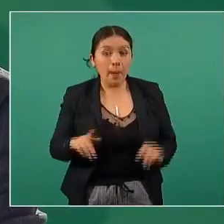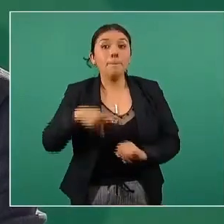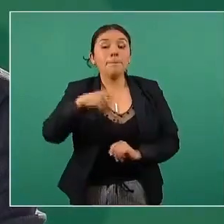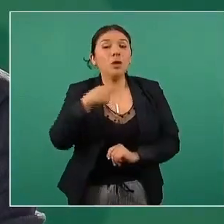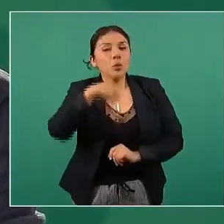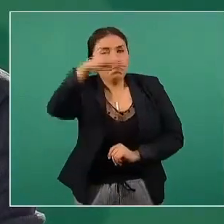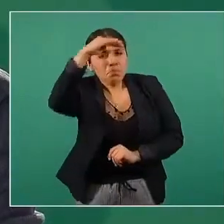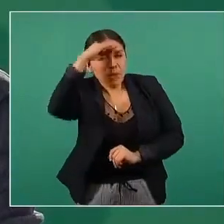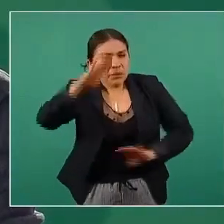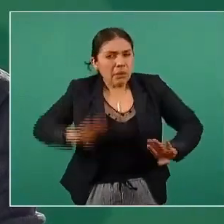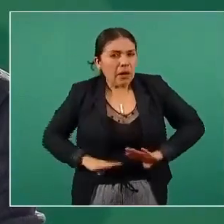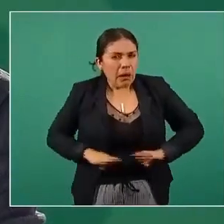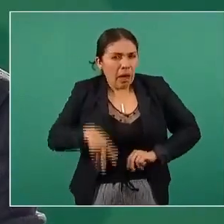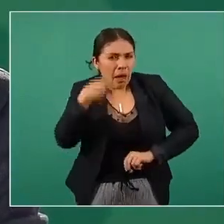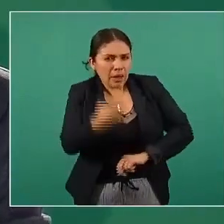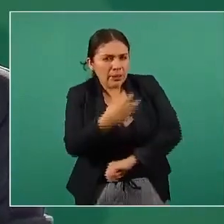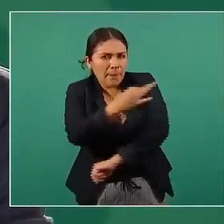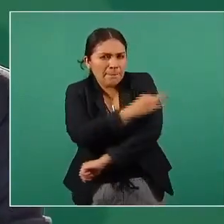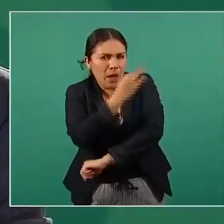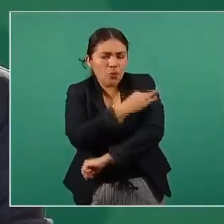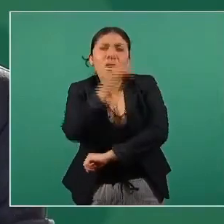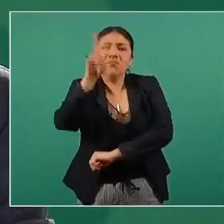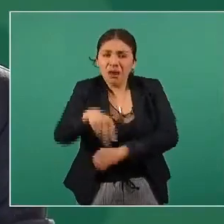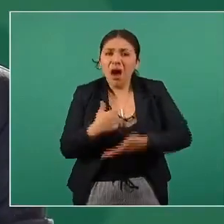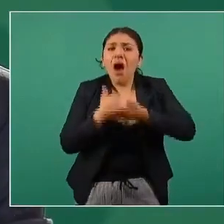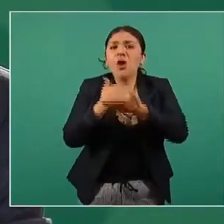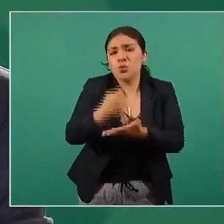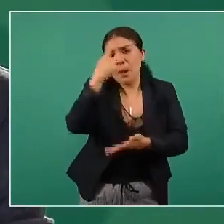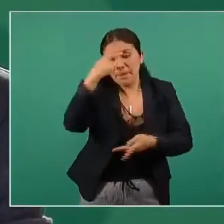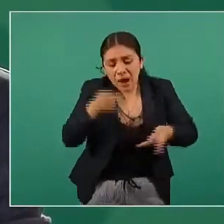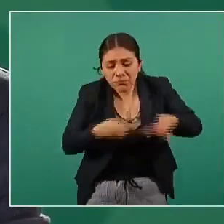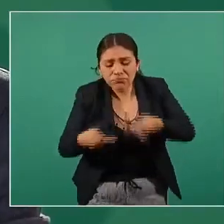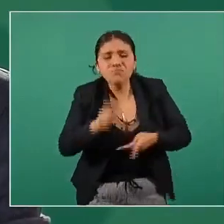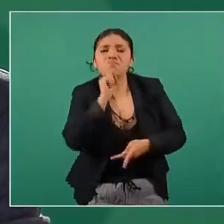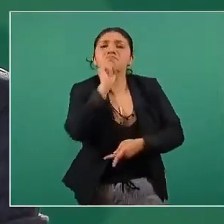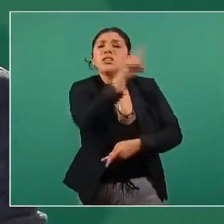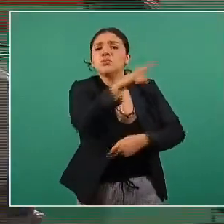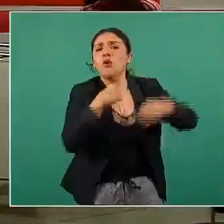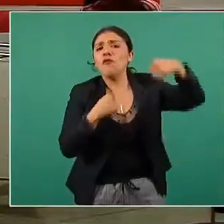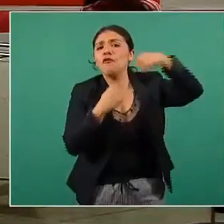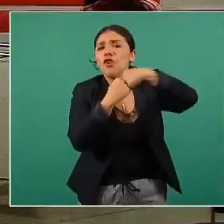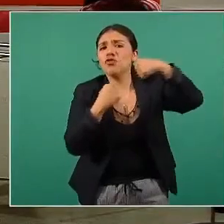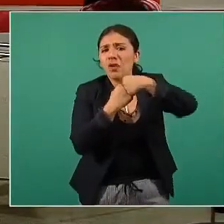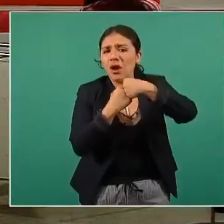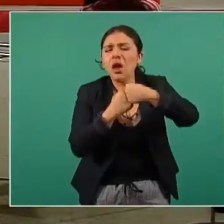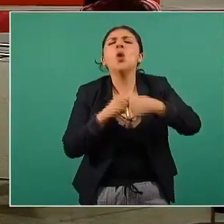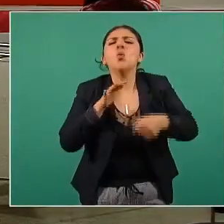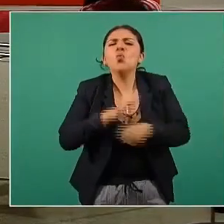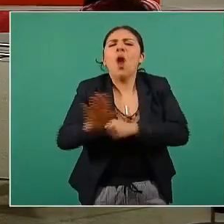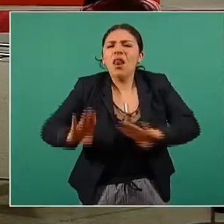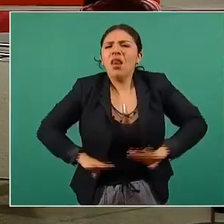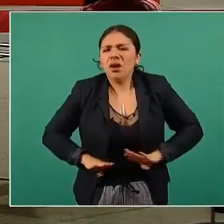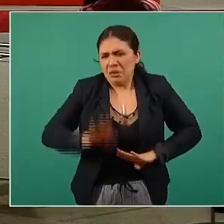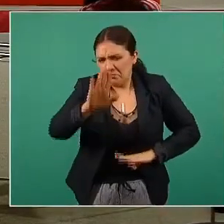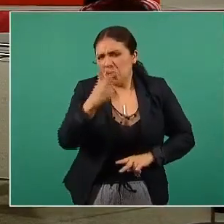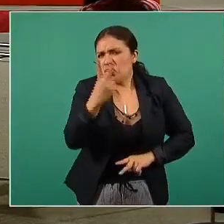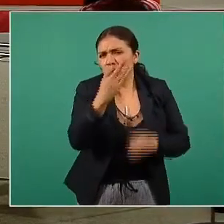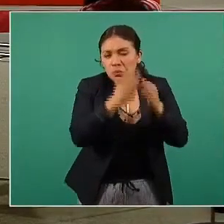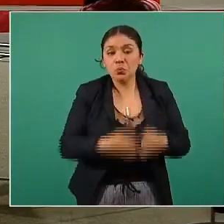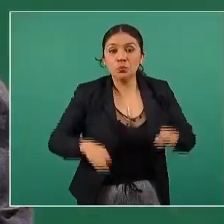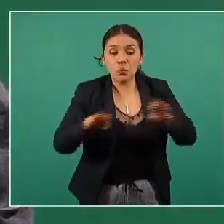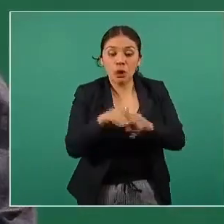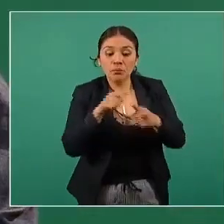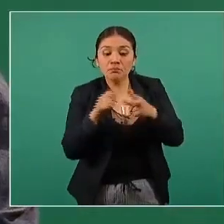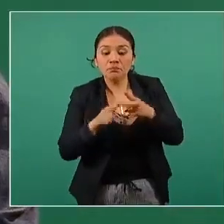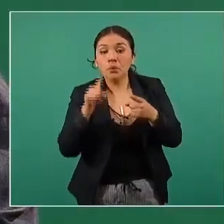de esta vacuna ayudan mucho al operativo de la franja fronteriza varias características menciono dos importantes